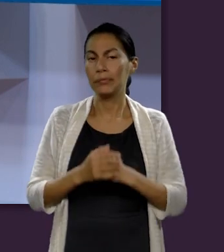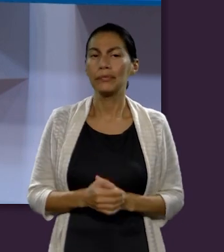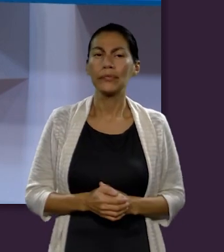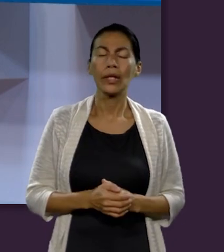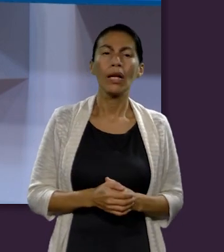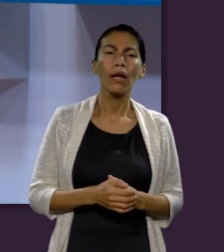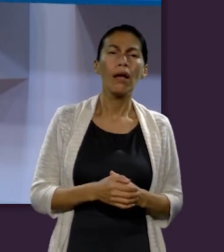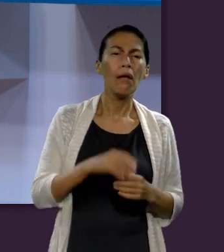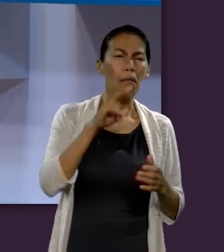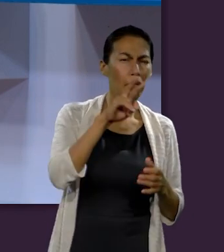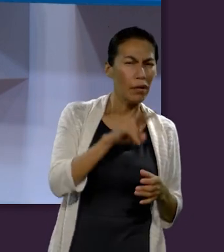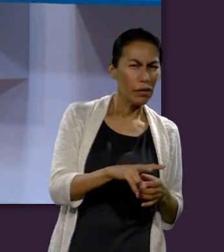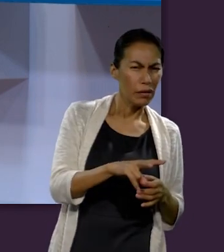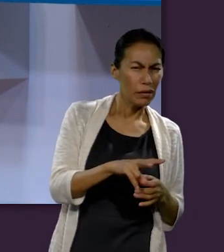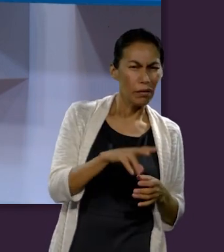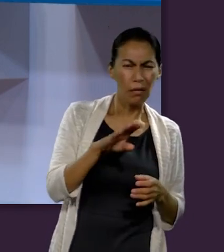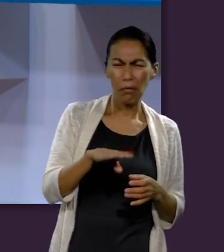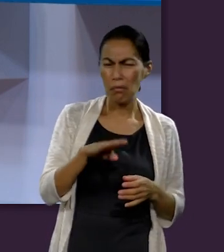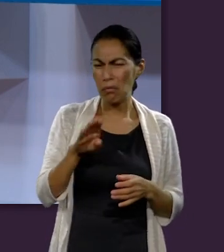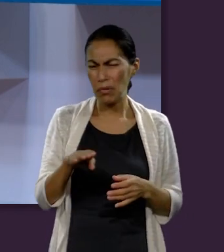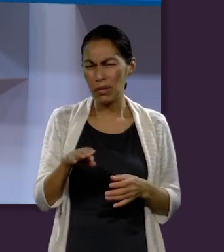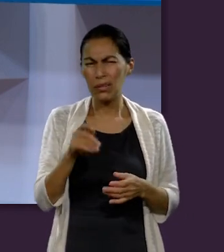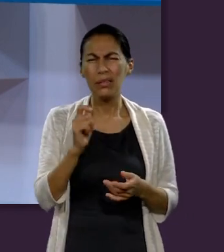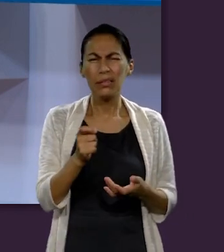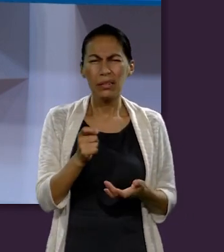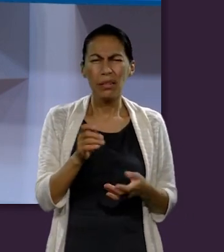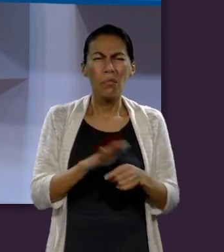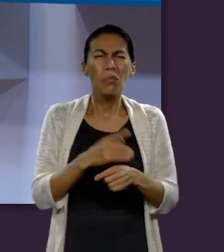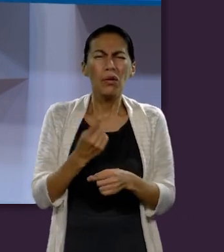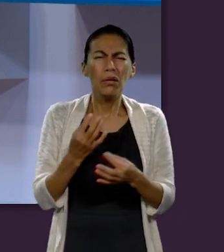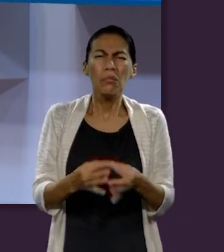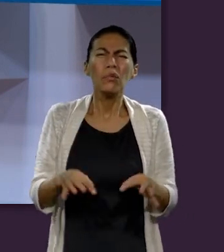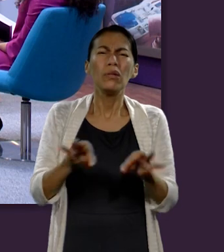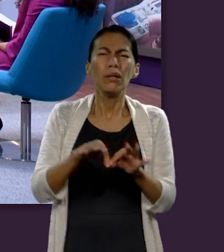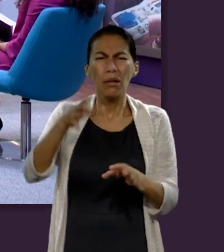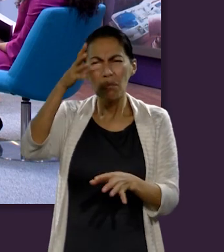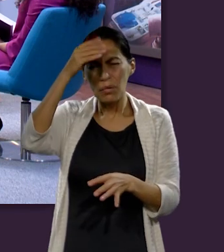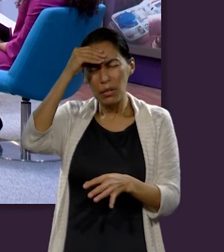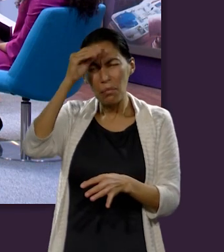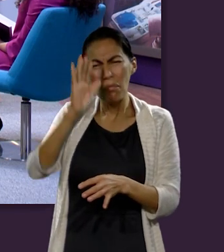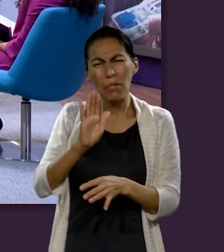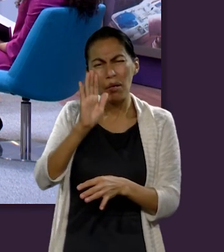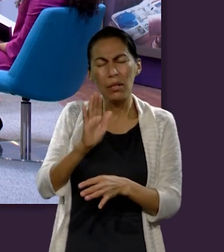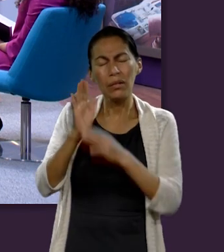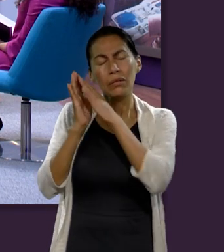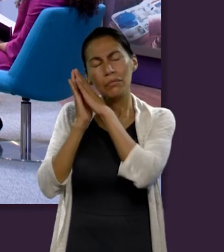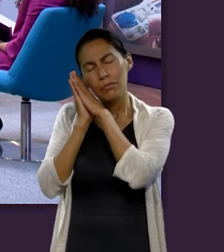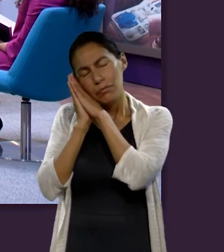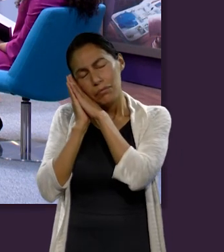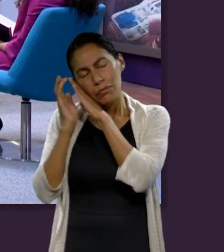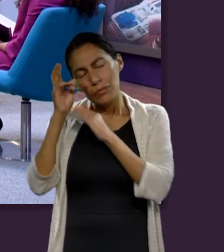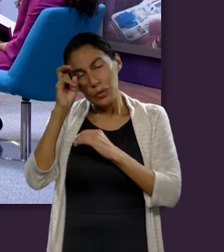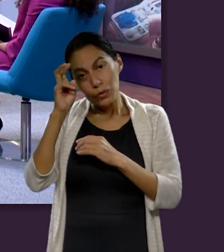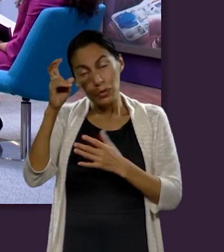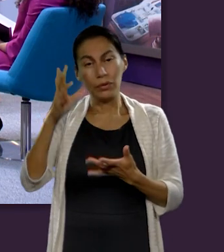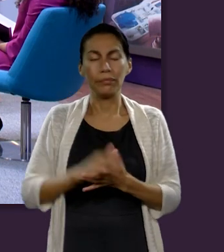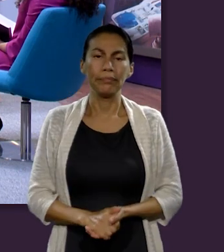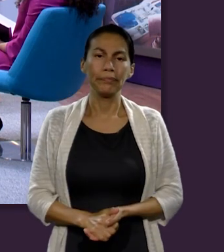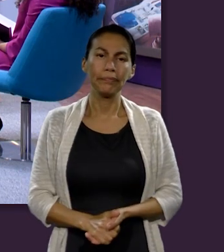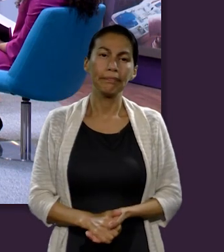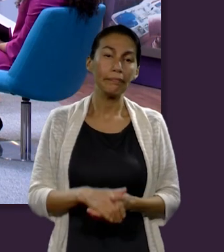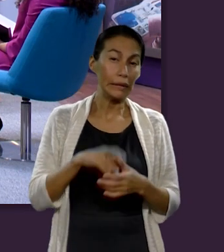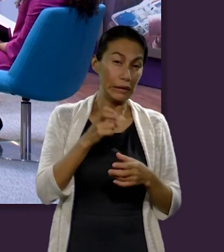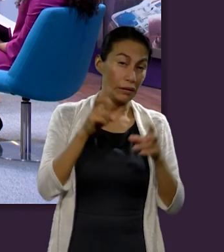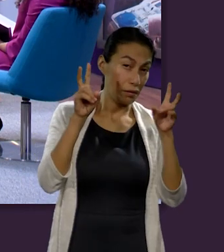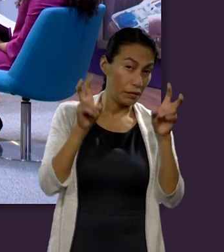importante saber la verdad sobre la muerte como un sueño y este tema me lleva a pensar en mi tía